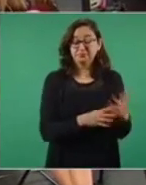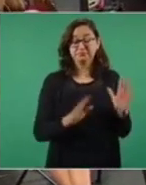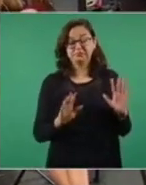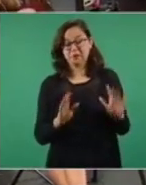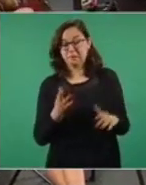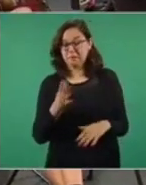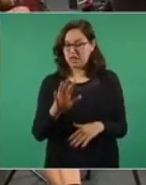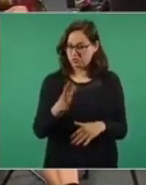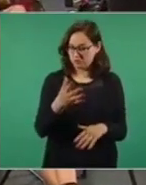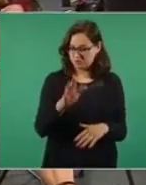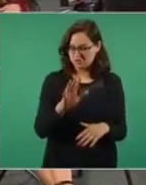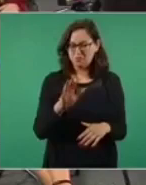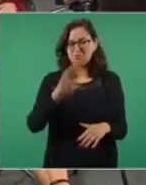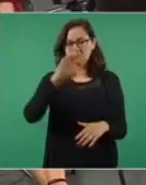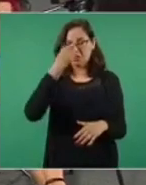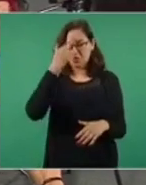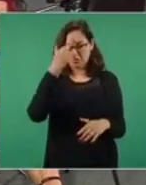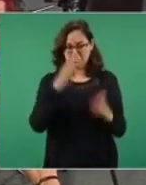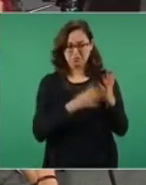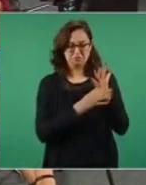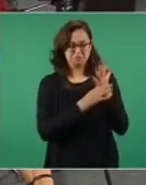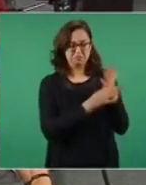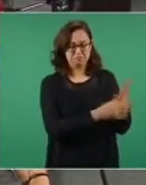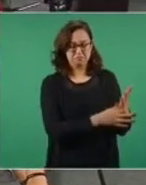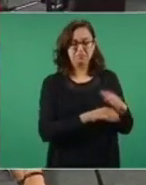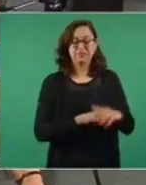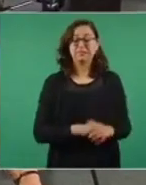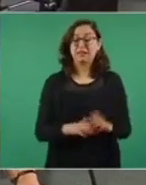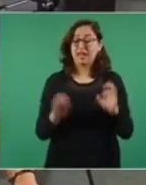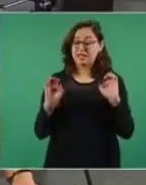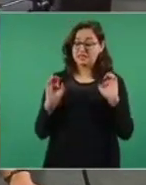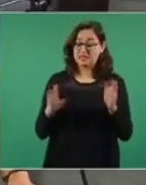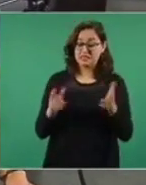resurgía. Imagínense eso.